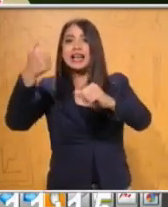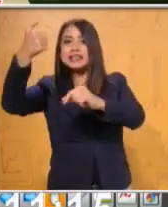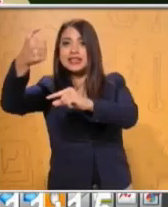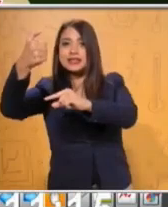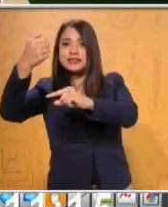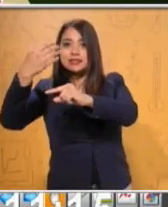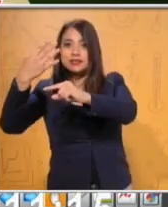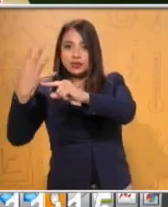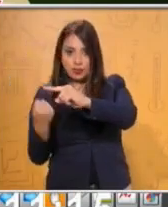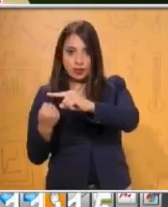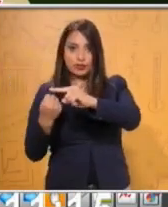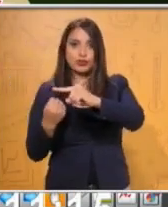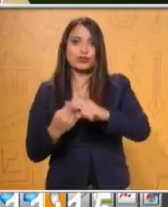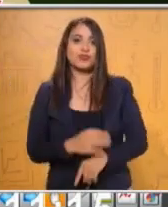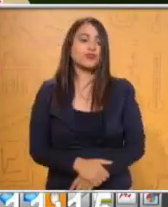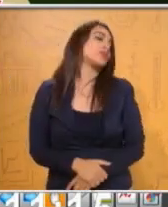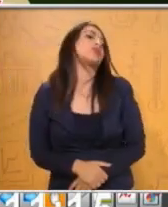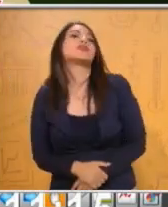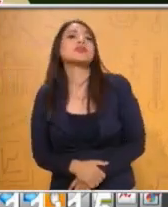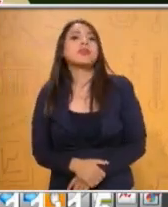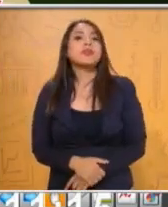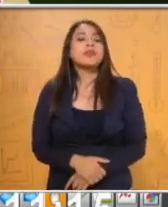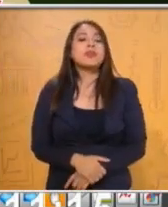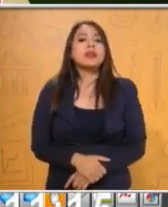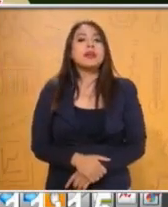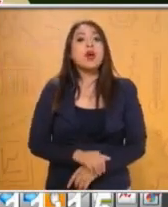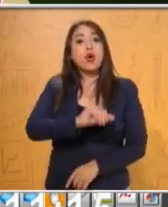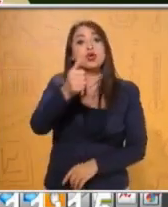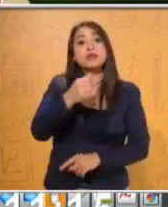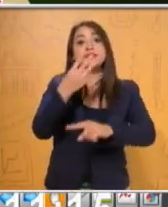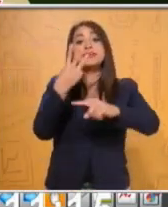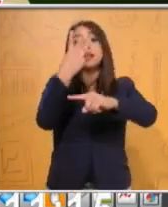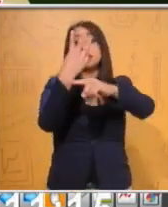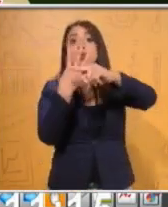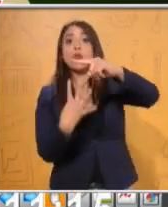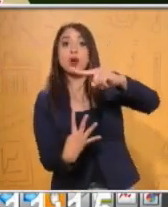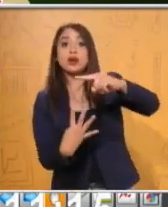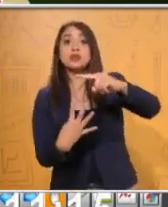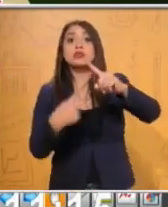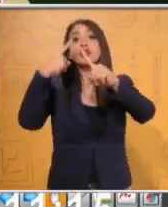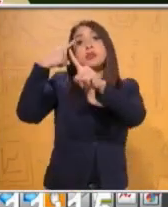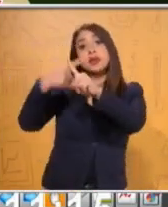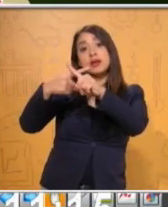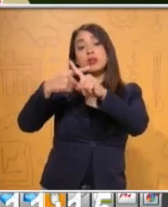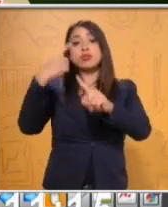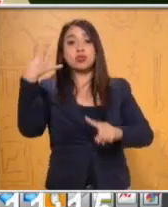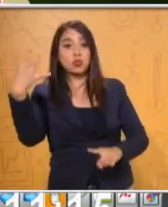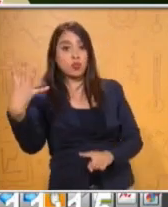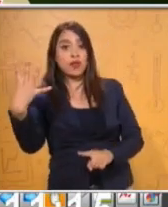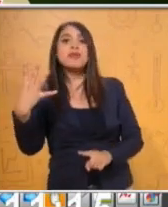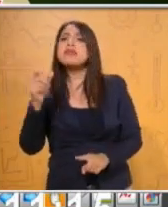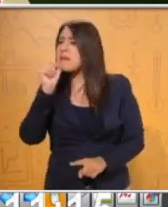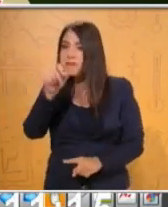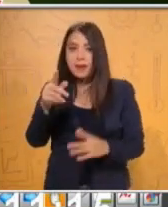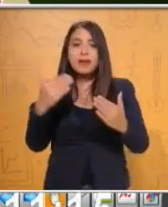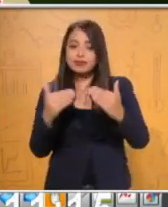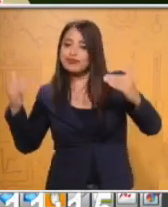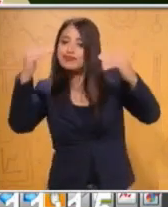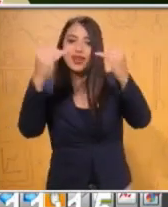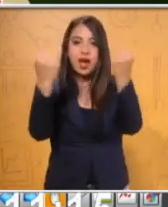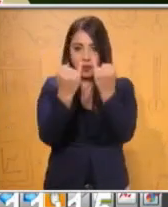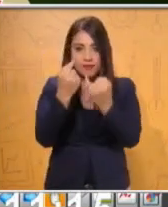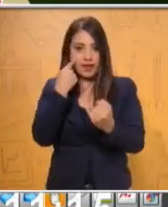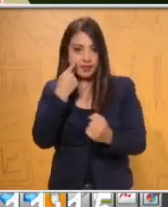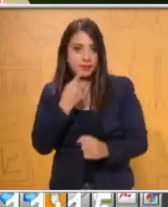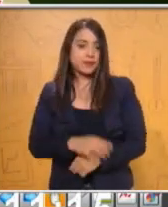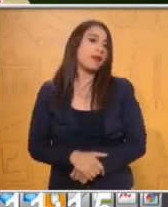fracción, que tenemos tres cuartos. Al multiplicarlo por cuatro, vamos a obtener también una fracción equivalente. Tres por cuatro